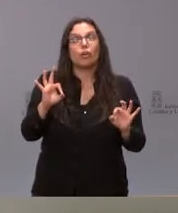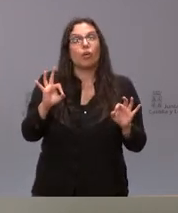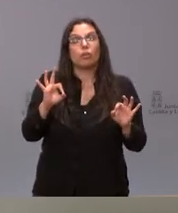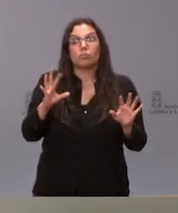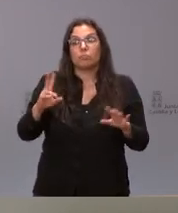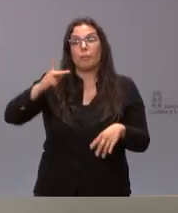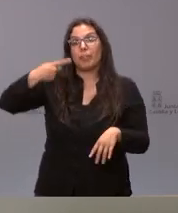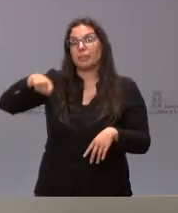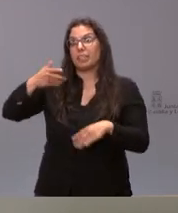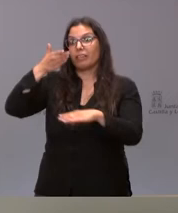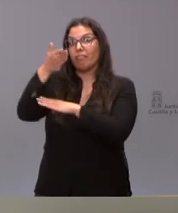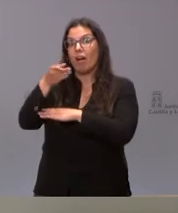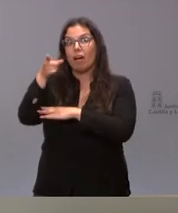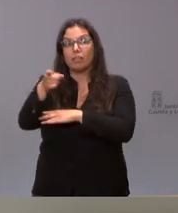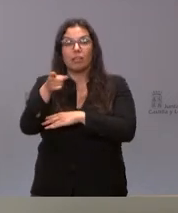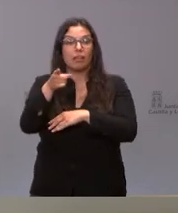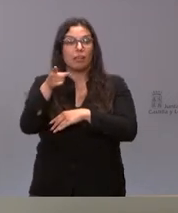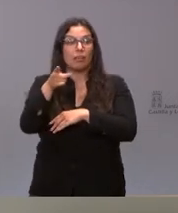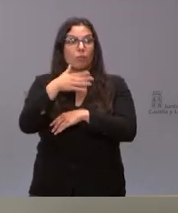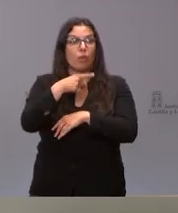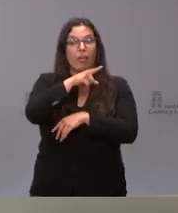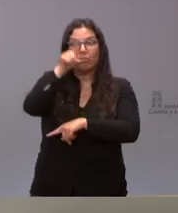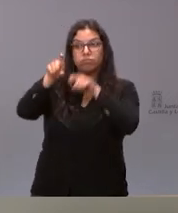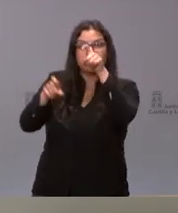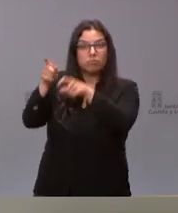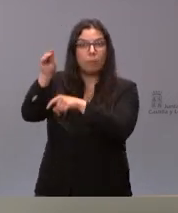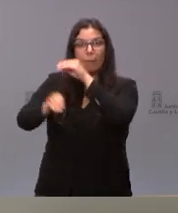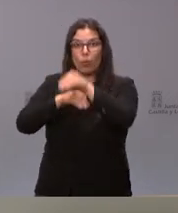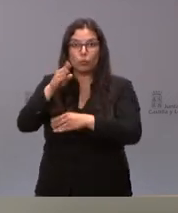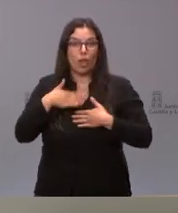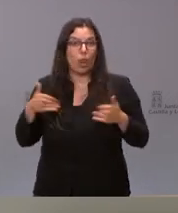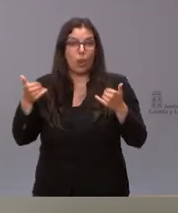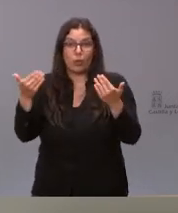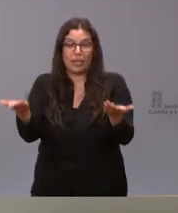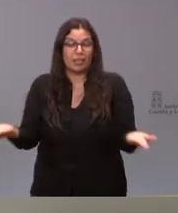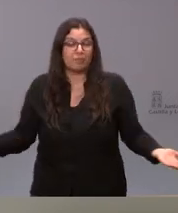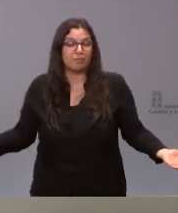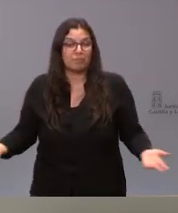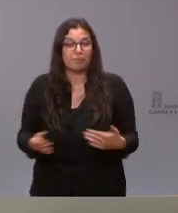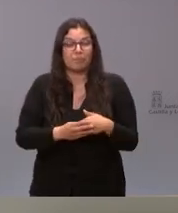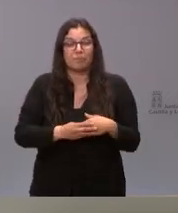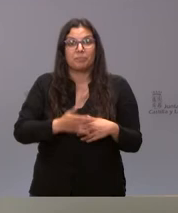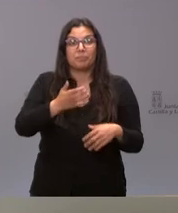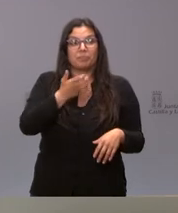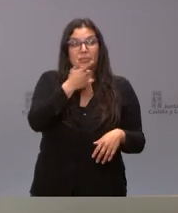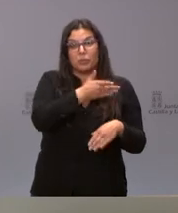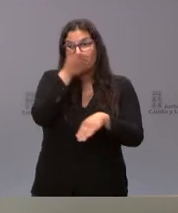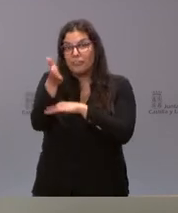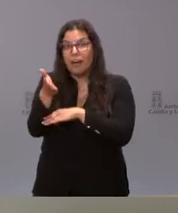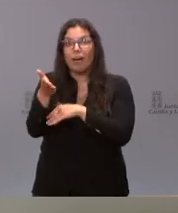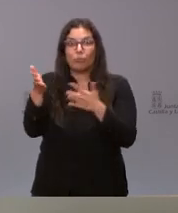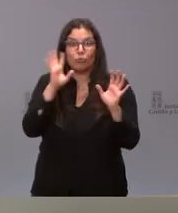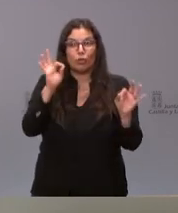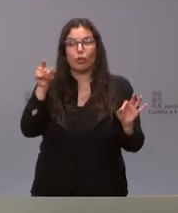disposición el vicepresidente para que le realicen cuantas preguntas estimen oportuno formular si usted decide ir pues